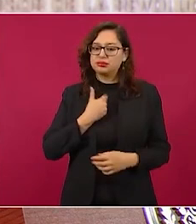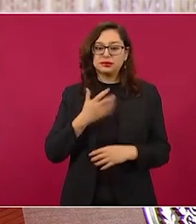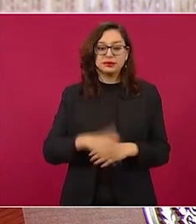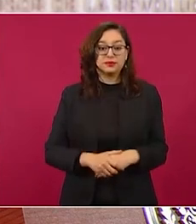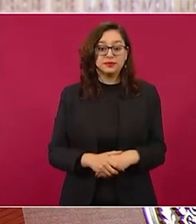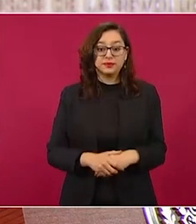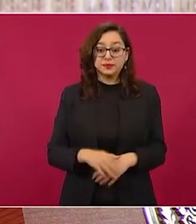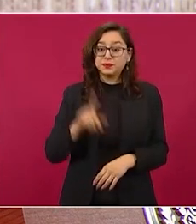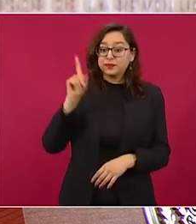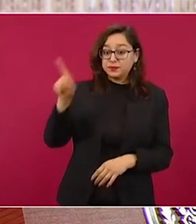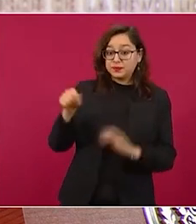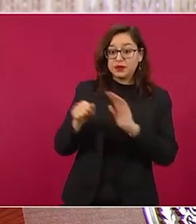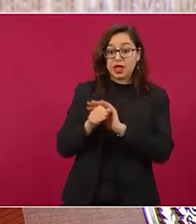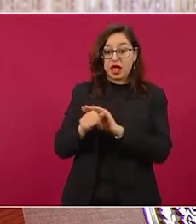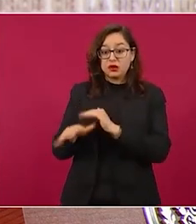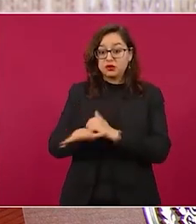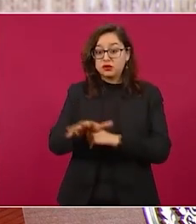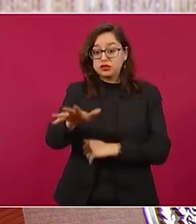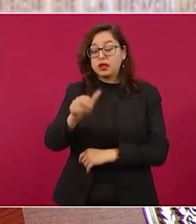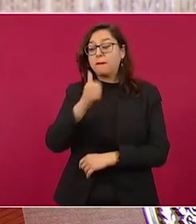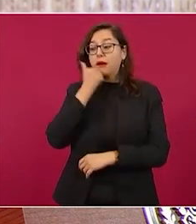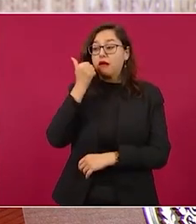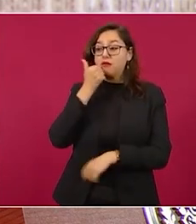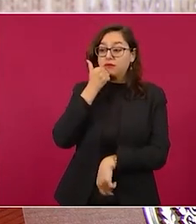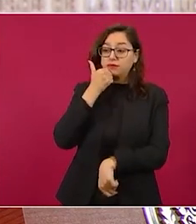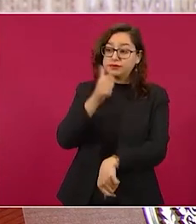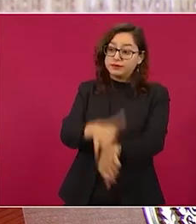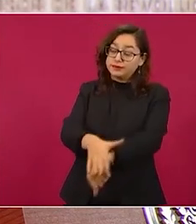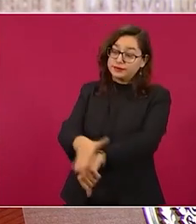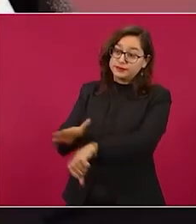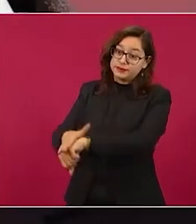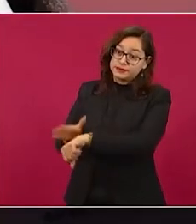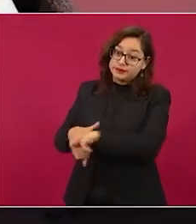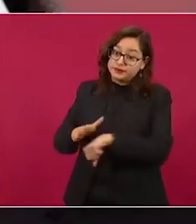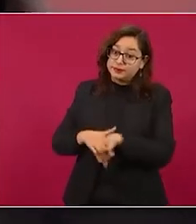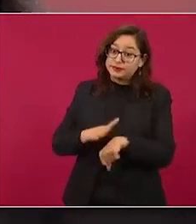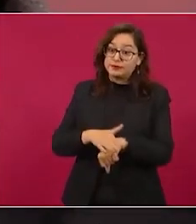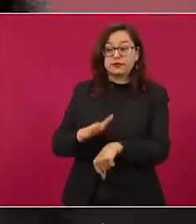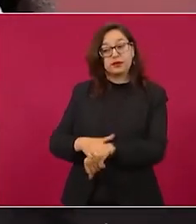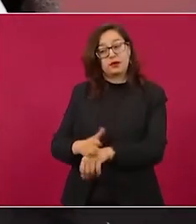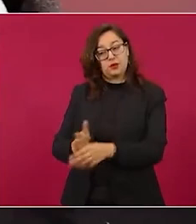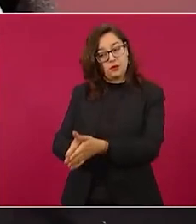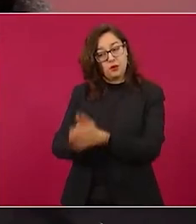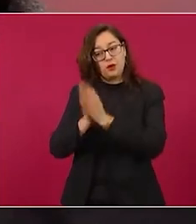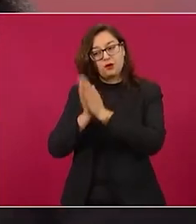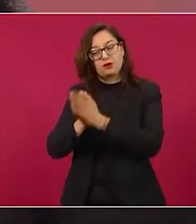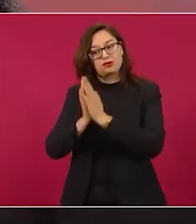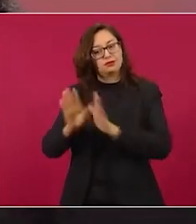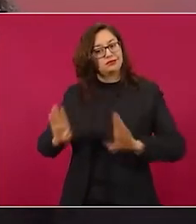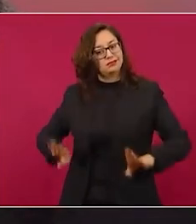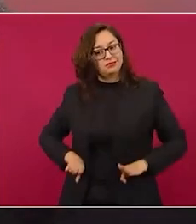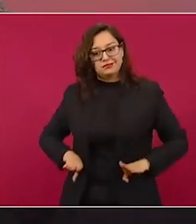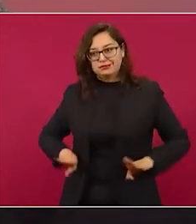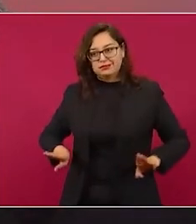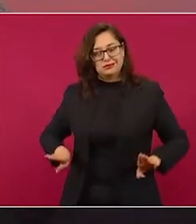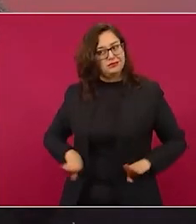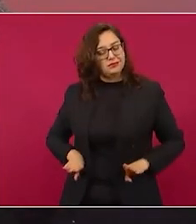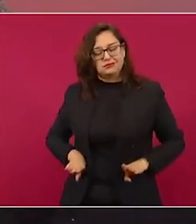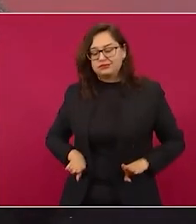Ayotzinapa para que ya no actúen de esa forma